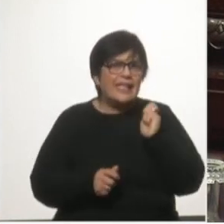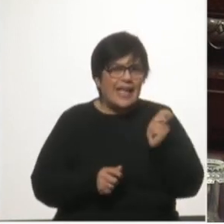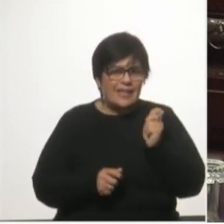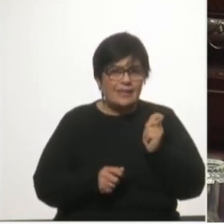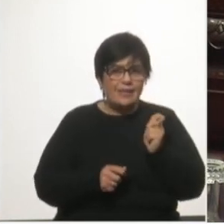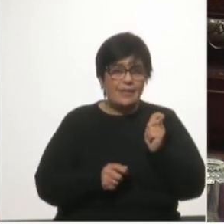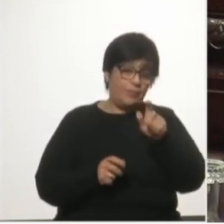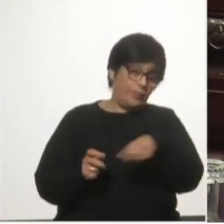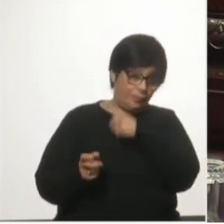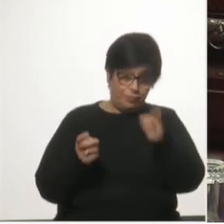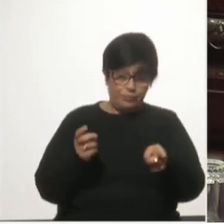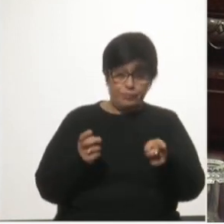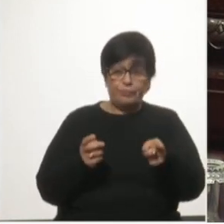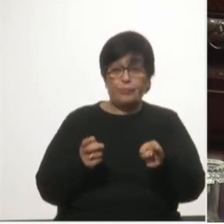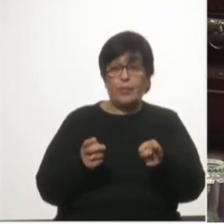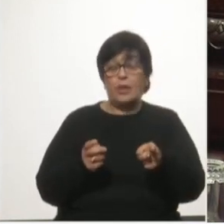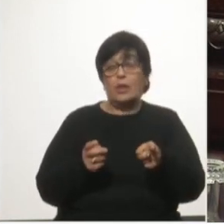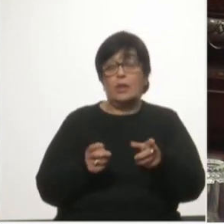Otro